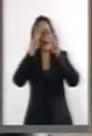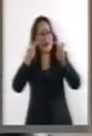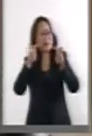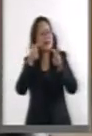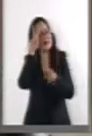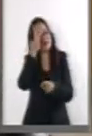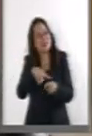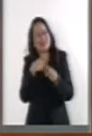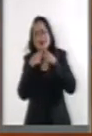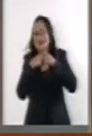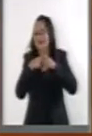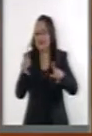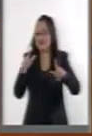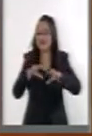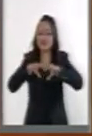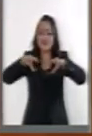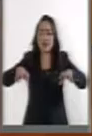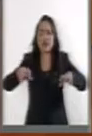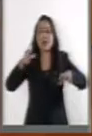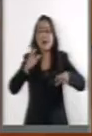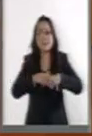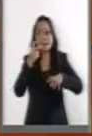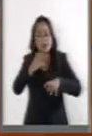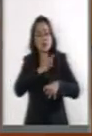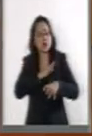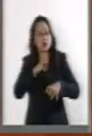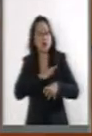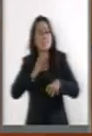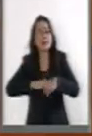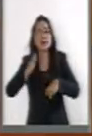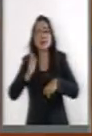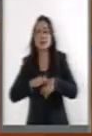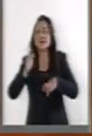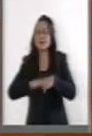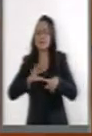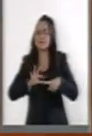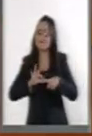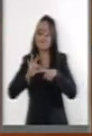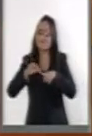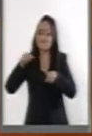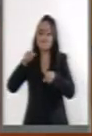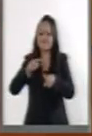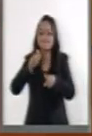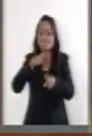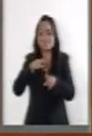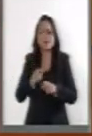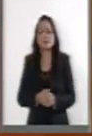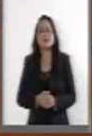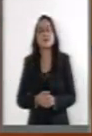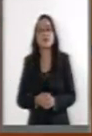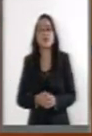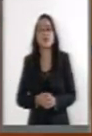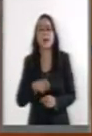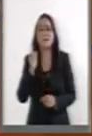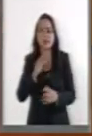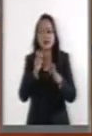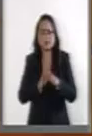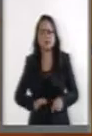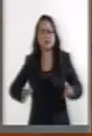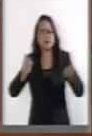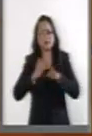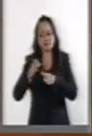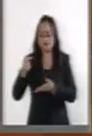diametralmente distintas, lo que habría propiciado una mayor especialización. Aunque también comprendo el impacto